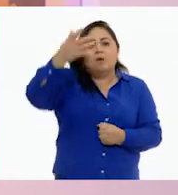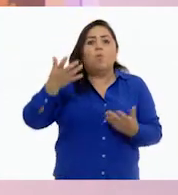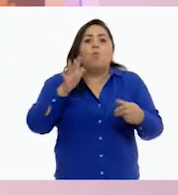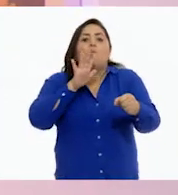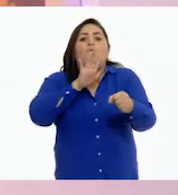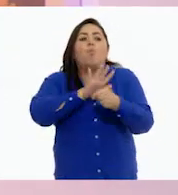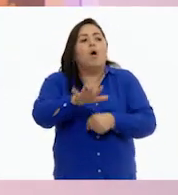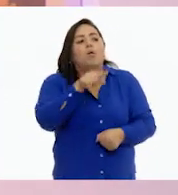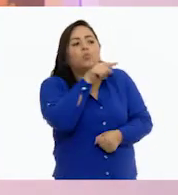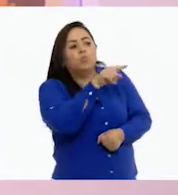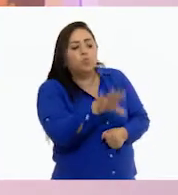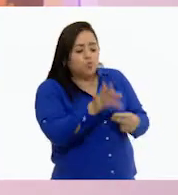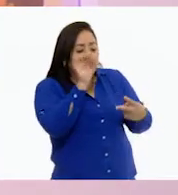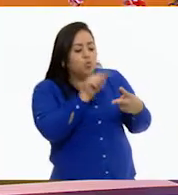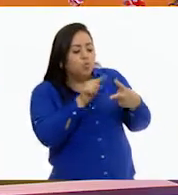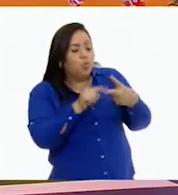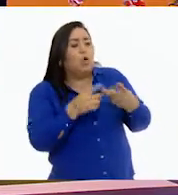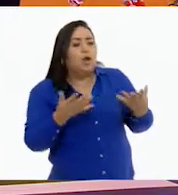¿Cuál elegirías tú, Pepe?